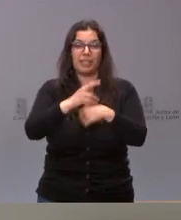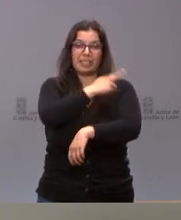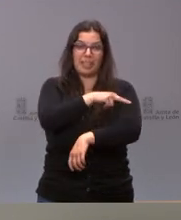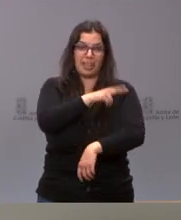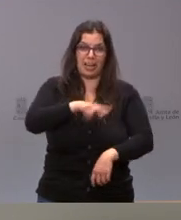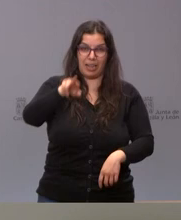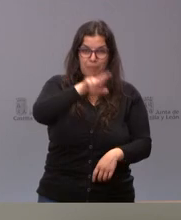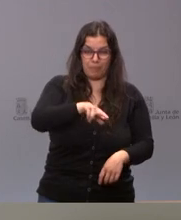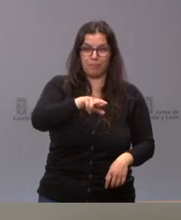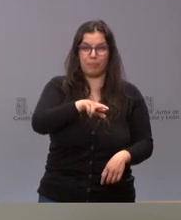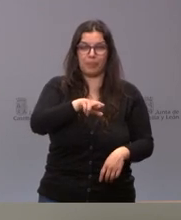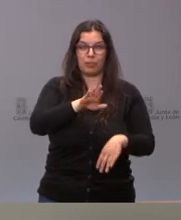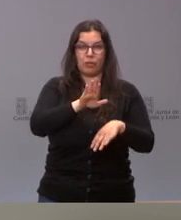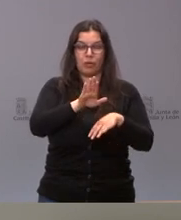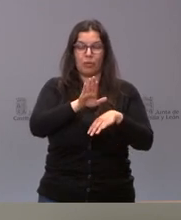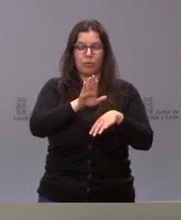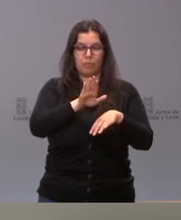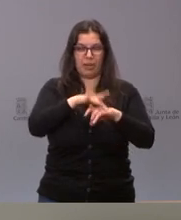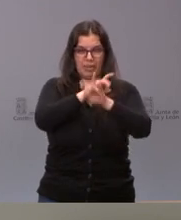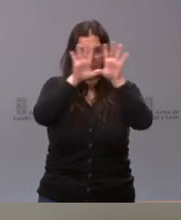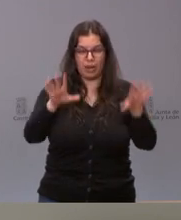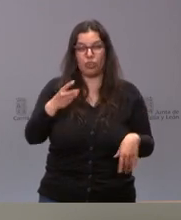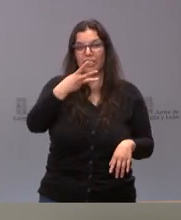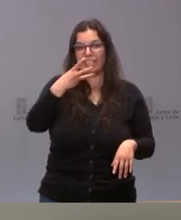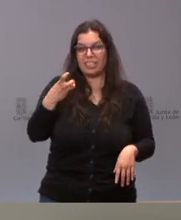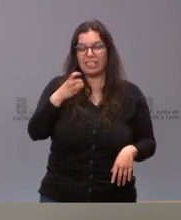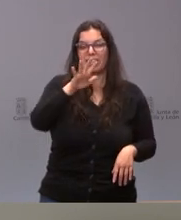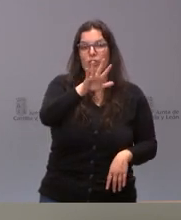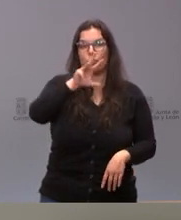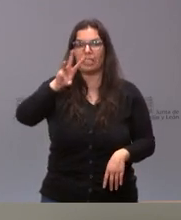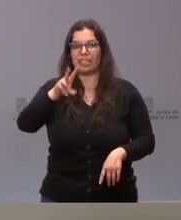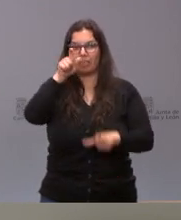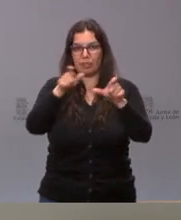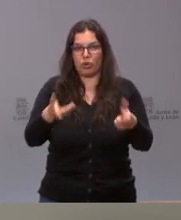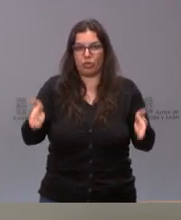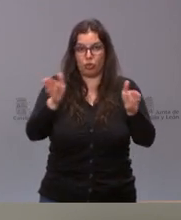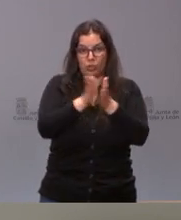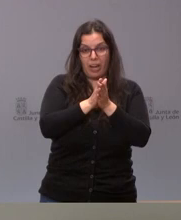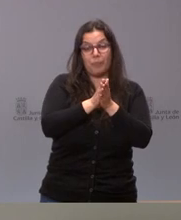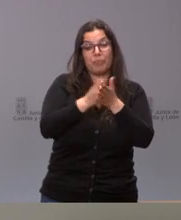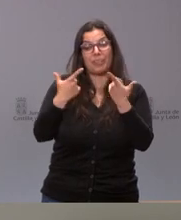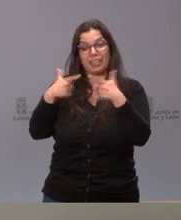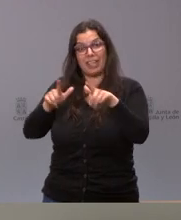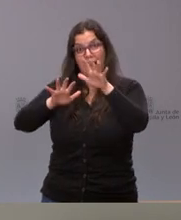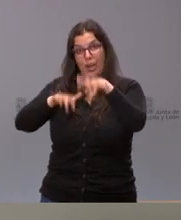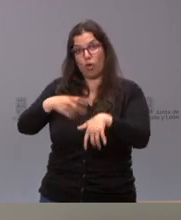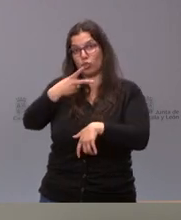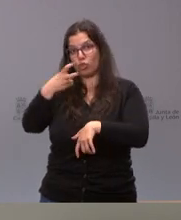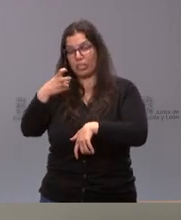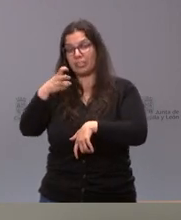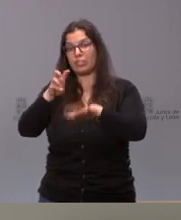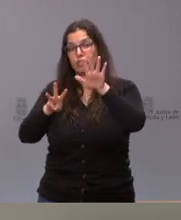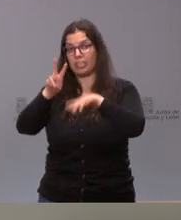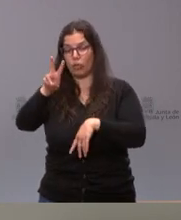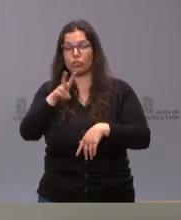para evitar ese lapsus 353 personas con tránsito de sanitaria de las cuales el área de salud de León 262